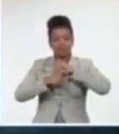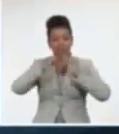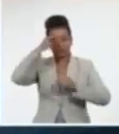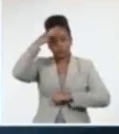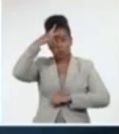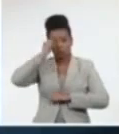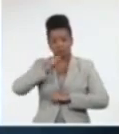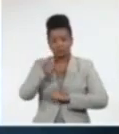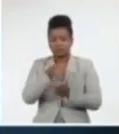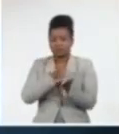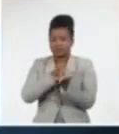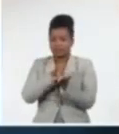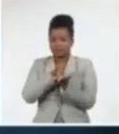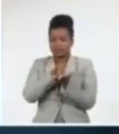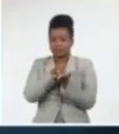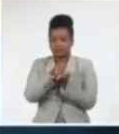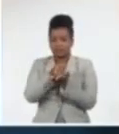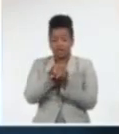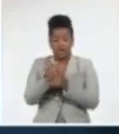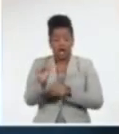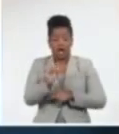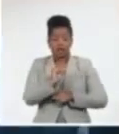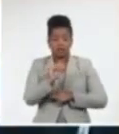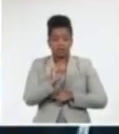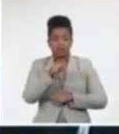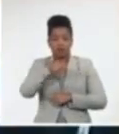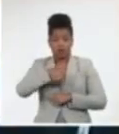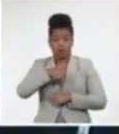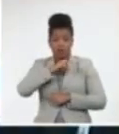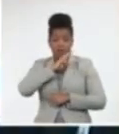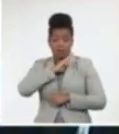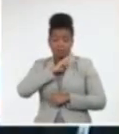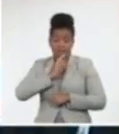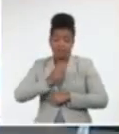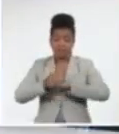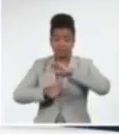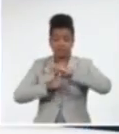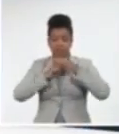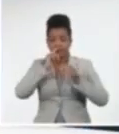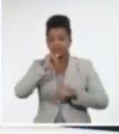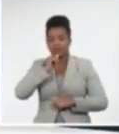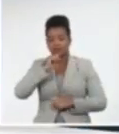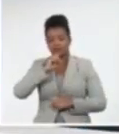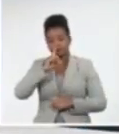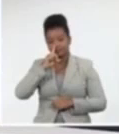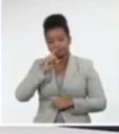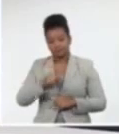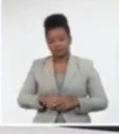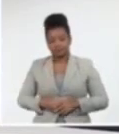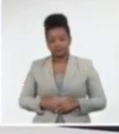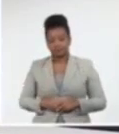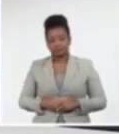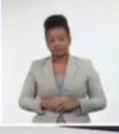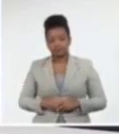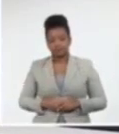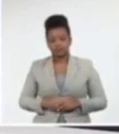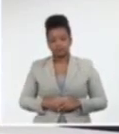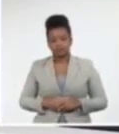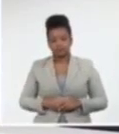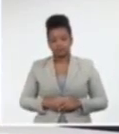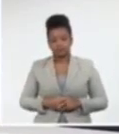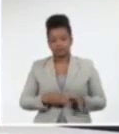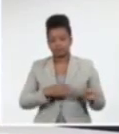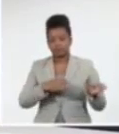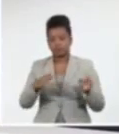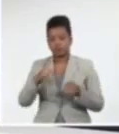y mantenidas hasta hace poco por el actual mandatario Joseph Biden. Y Rusia cortará el